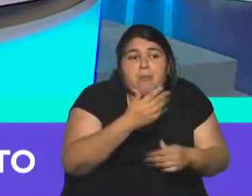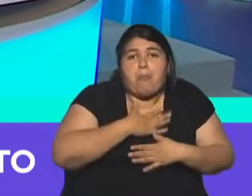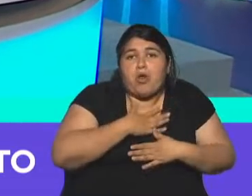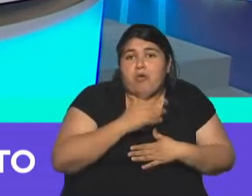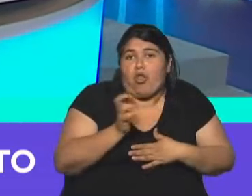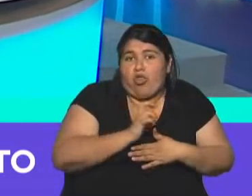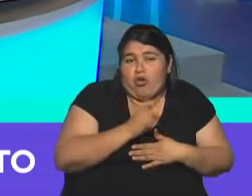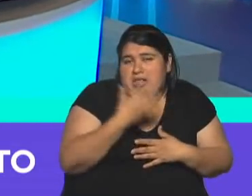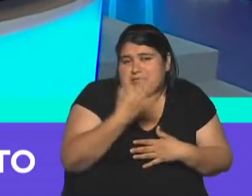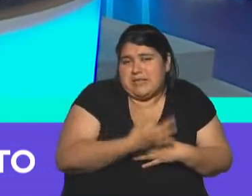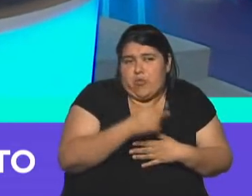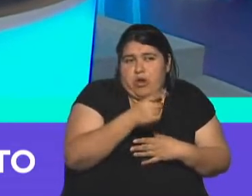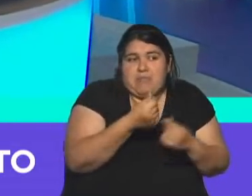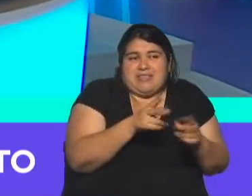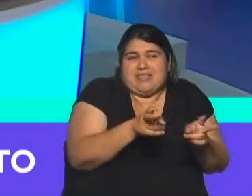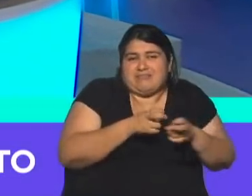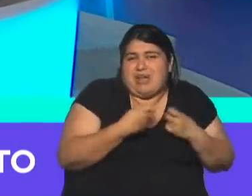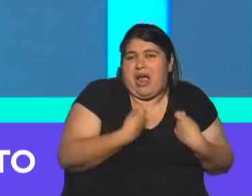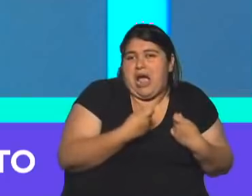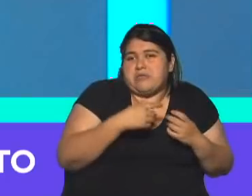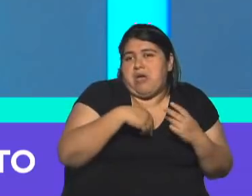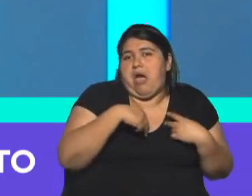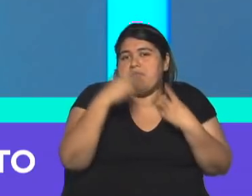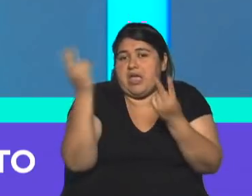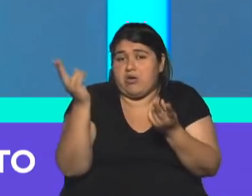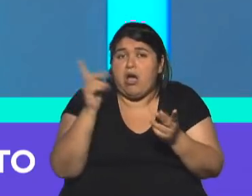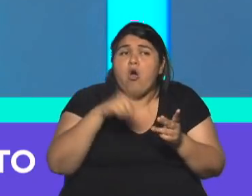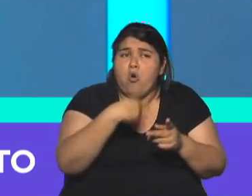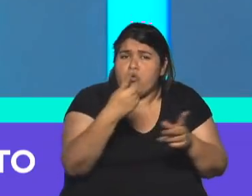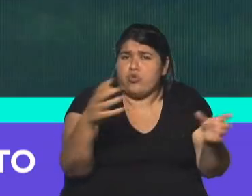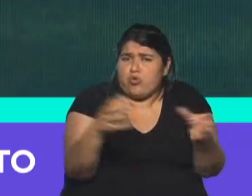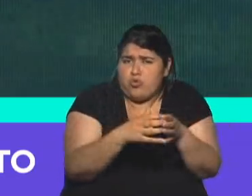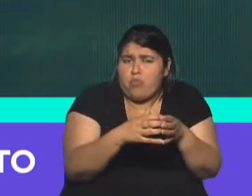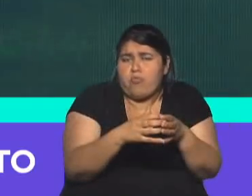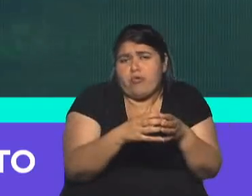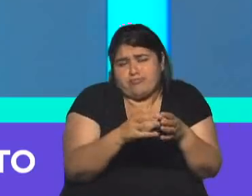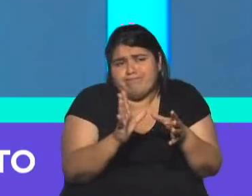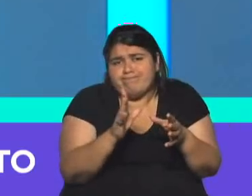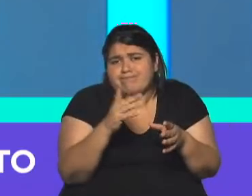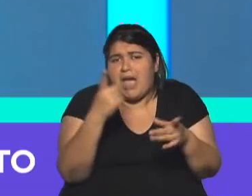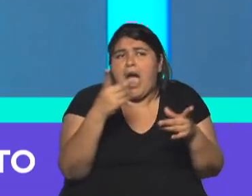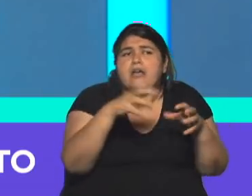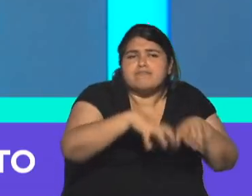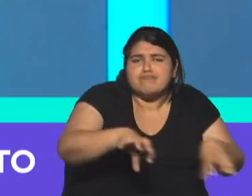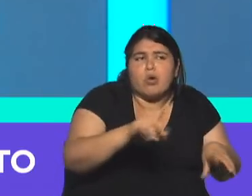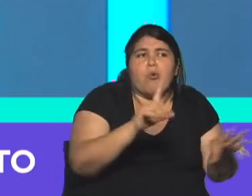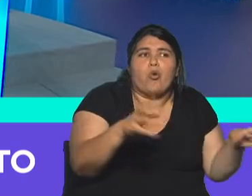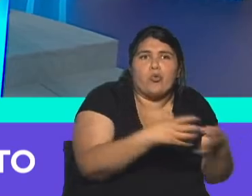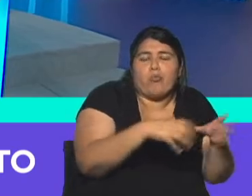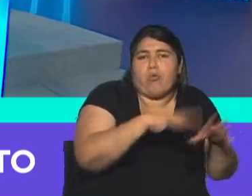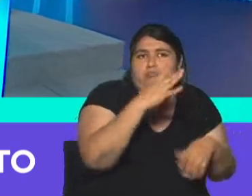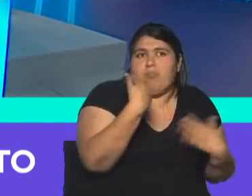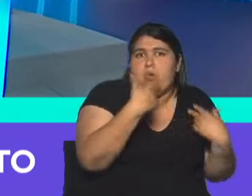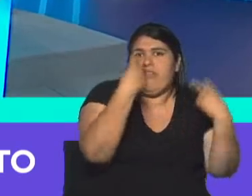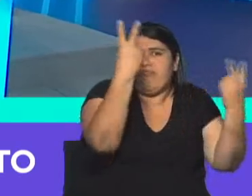que seguramente ese sector no lo afecta. Hay un sector de clase media alta muy perjudicado. Un sector de clase alta que yo diría que no le importa. Porque lo